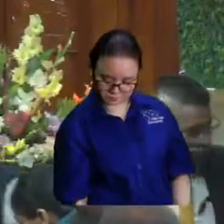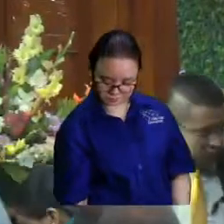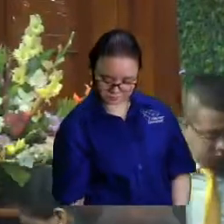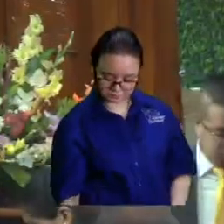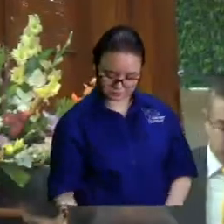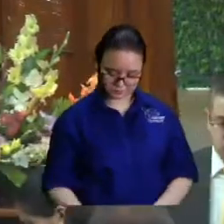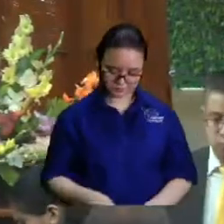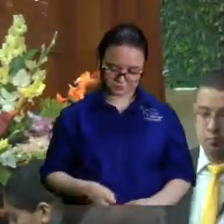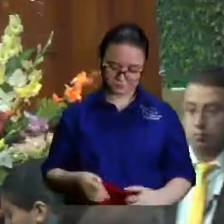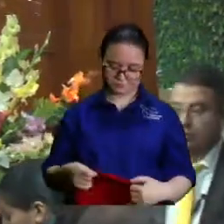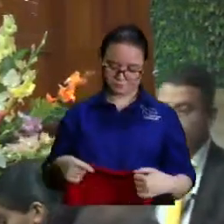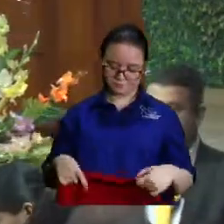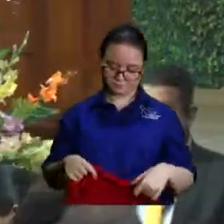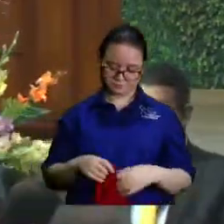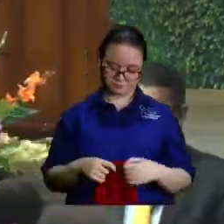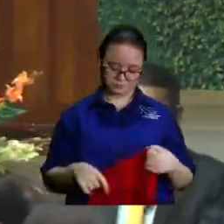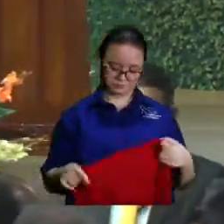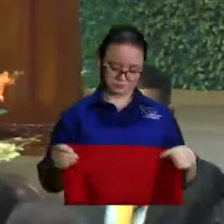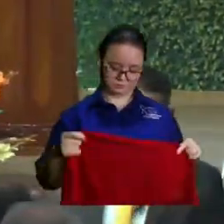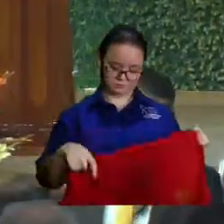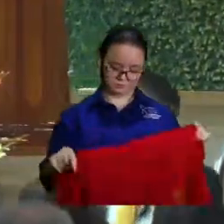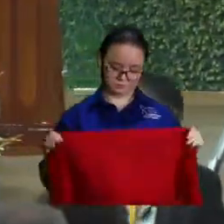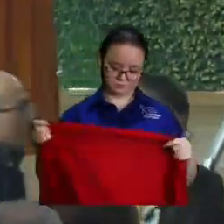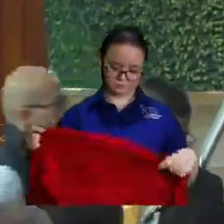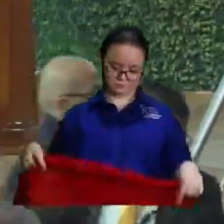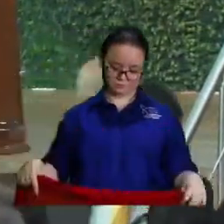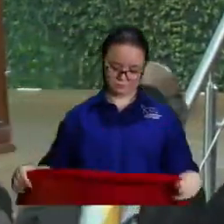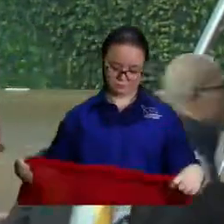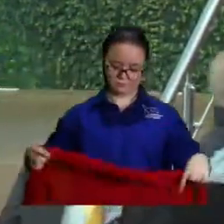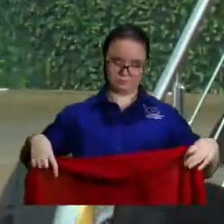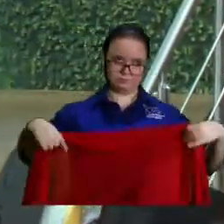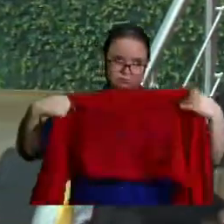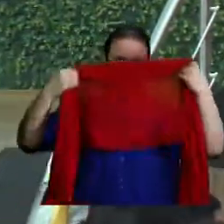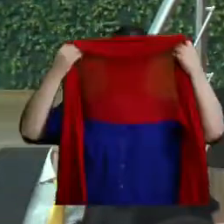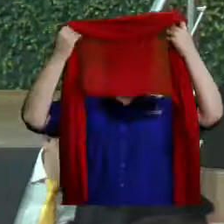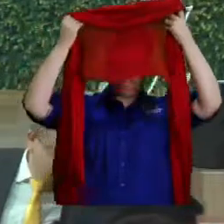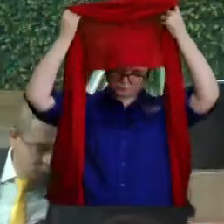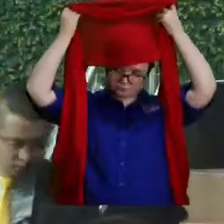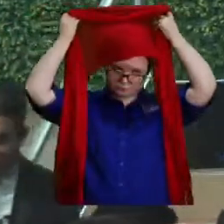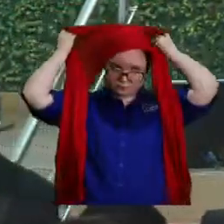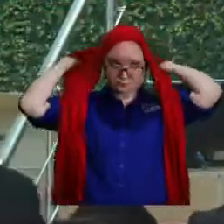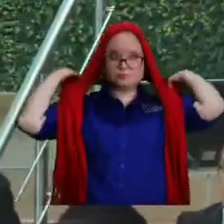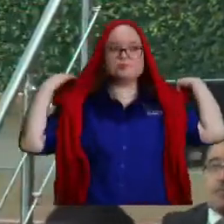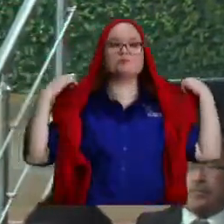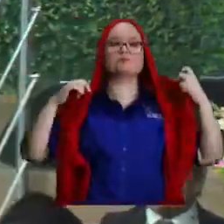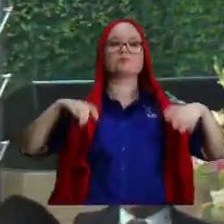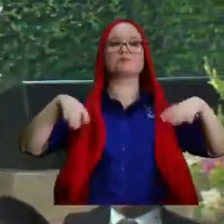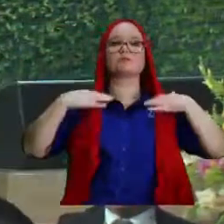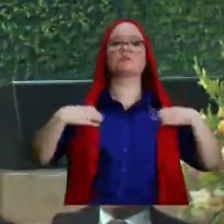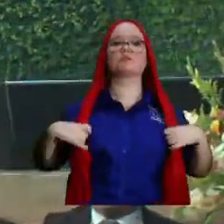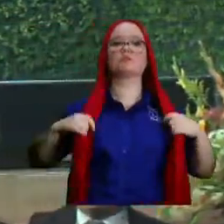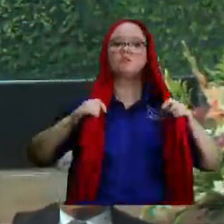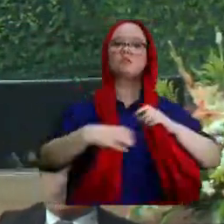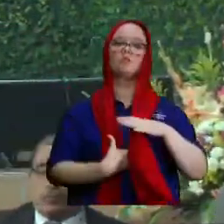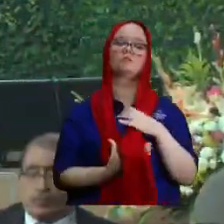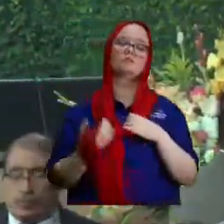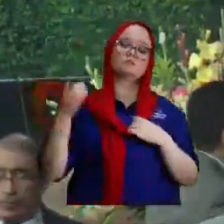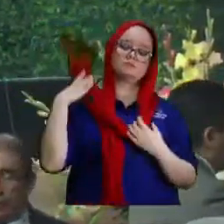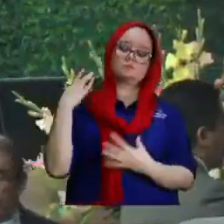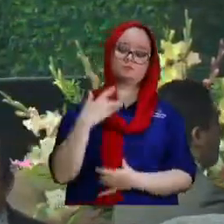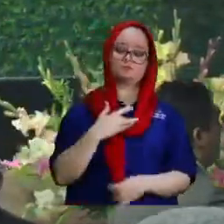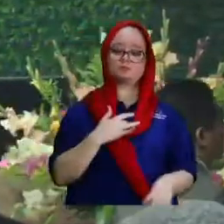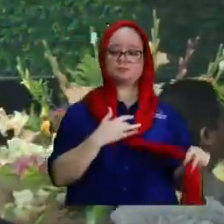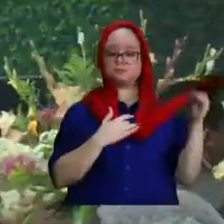ay Señor ayúdanos por favor guárdanos de doctrinas extrañas guárdanos de fuego extraño